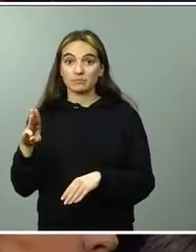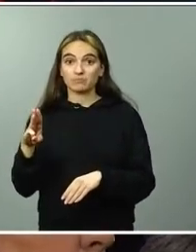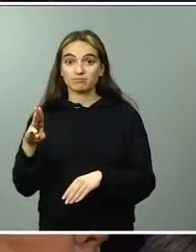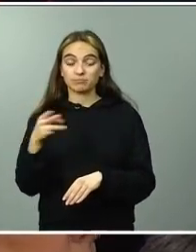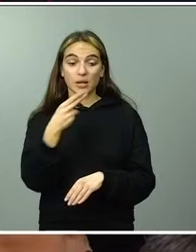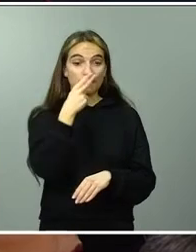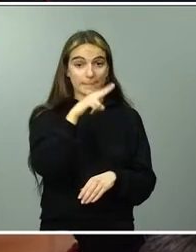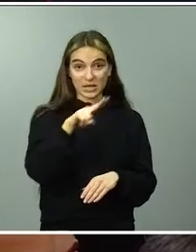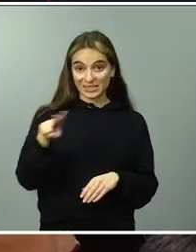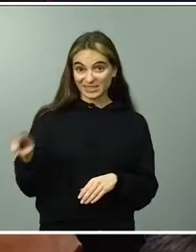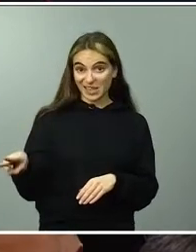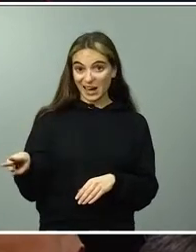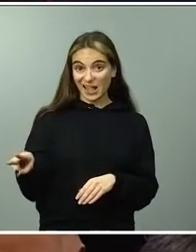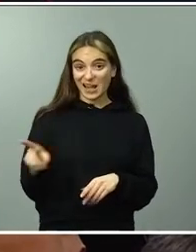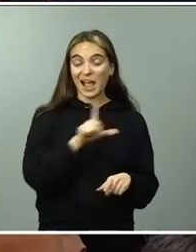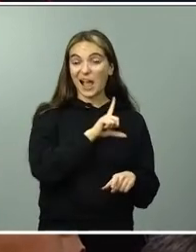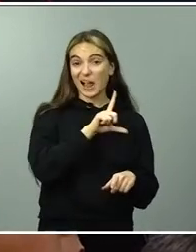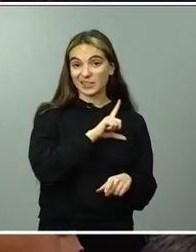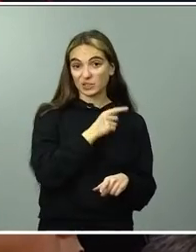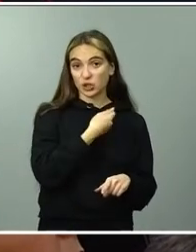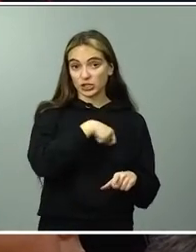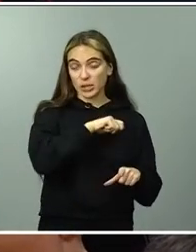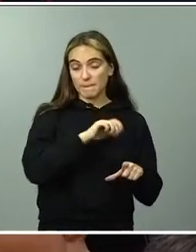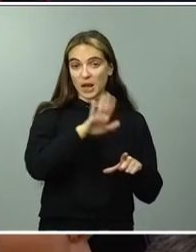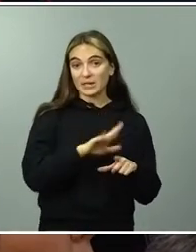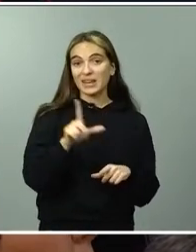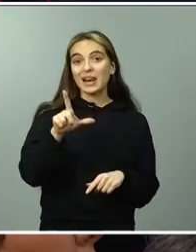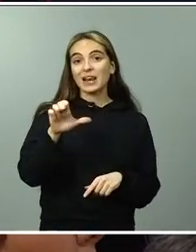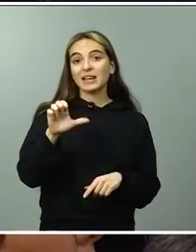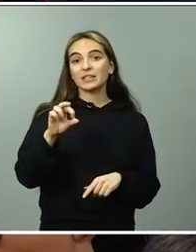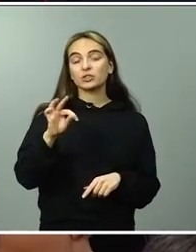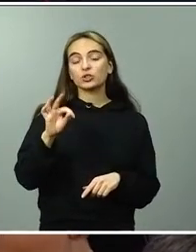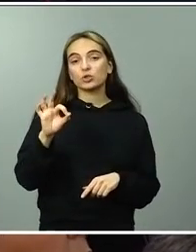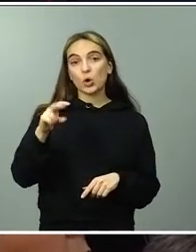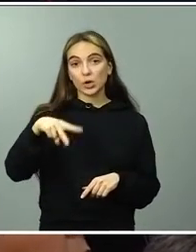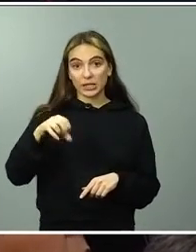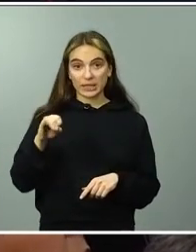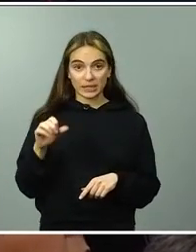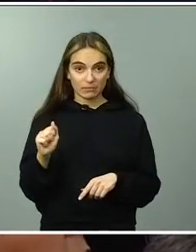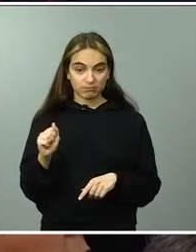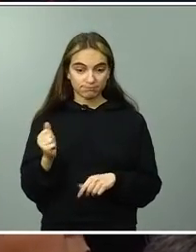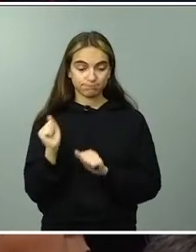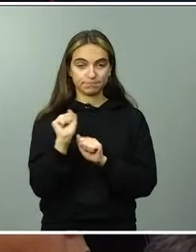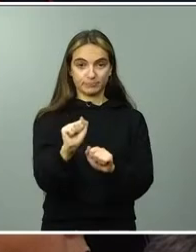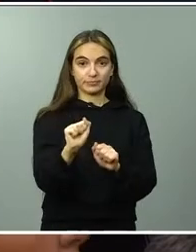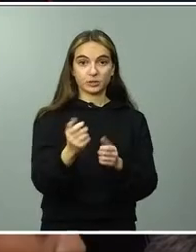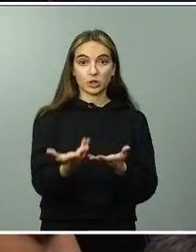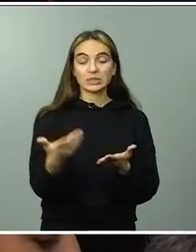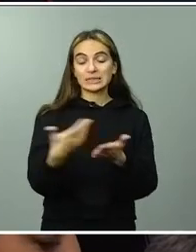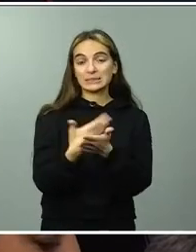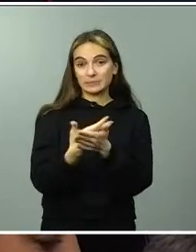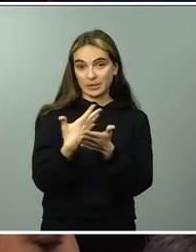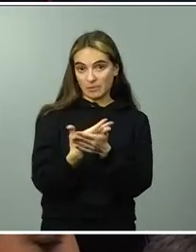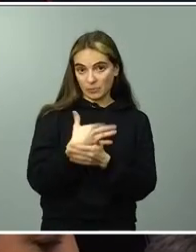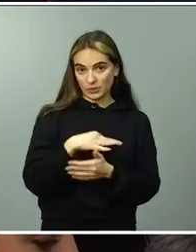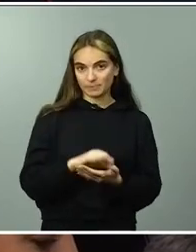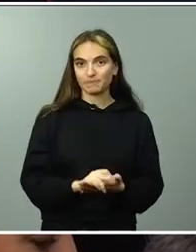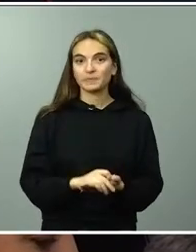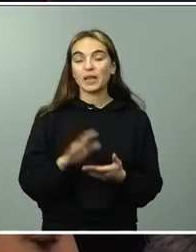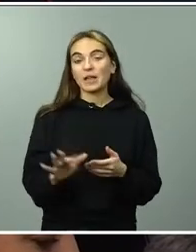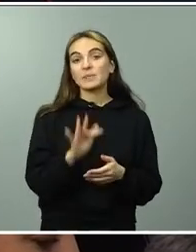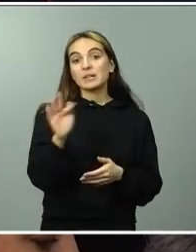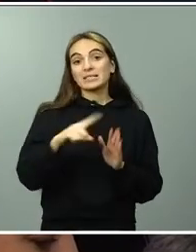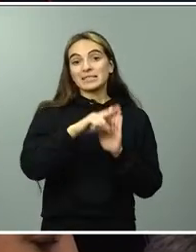Me gustaría preguntarles si esto es así y cuál es la razón. Sobre la ley del sí y sí, sin una propuesta, sin esa propuesta de Unidas Podemos que